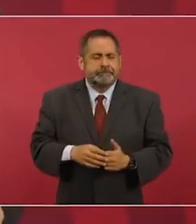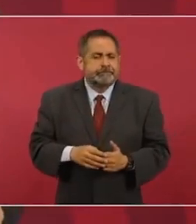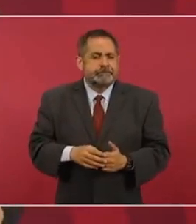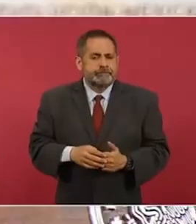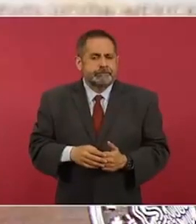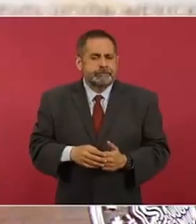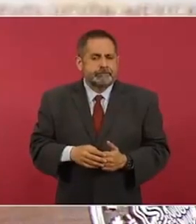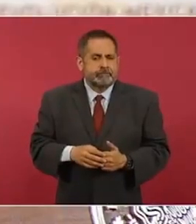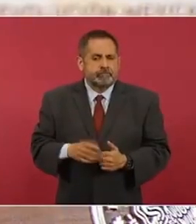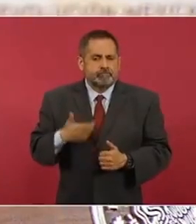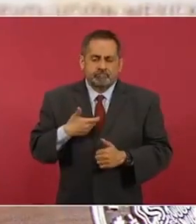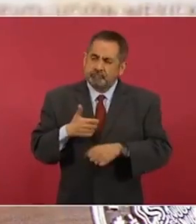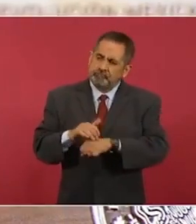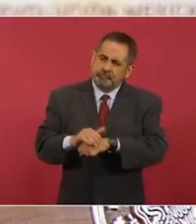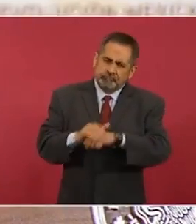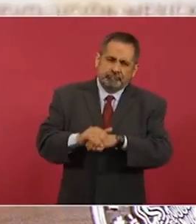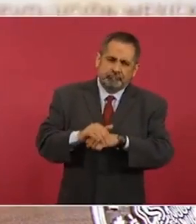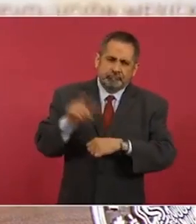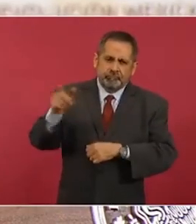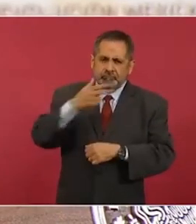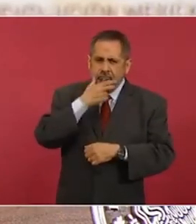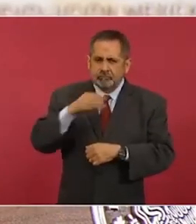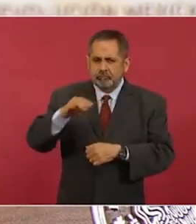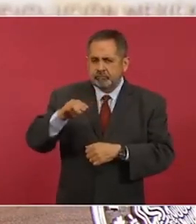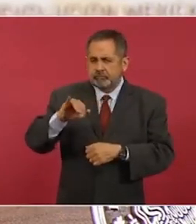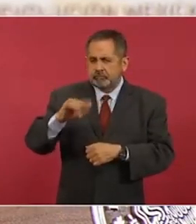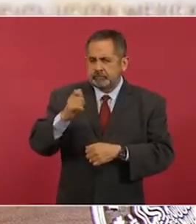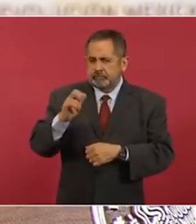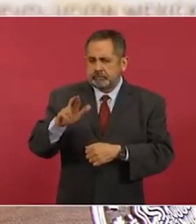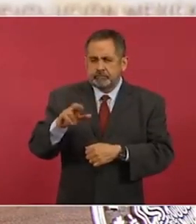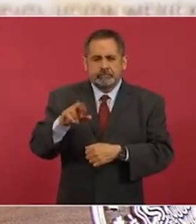Tengo un buen amigo, Miguel Ángel Revilla,